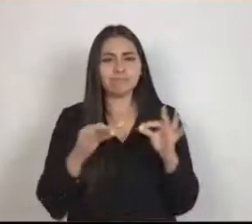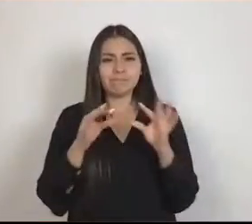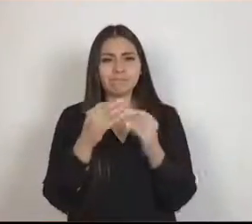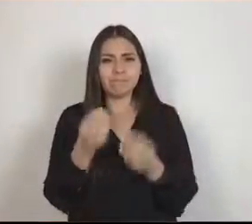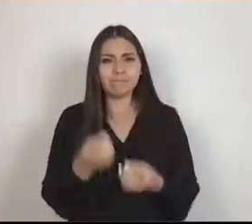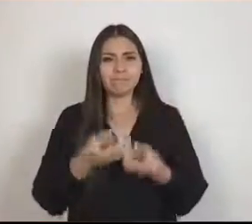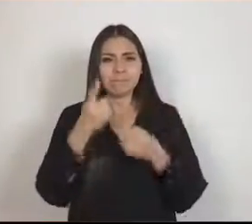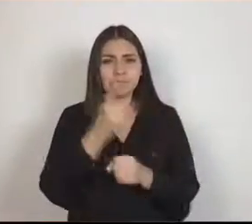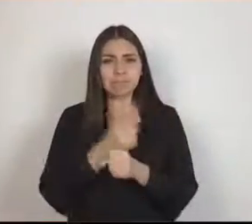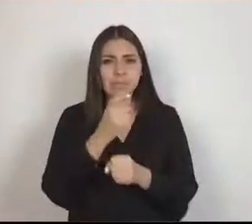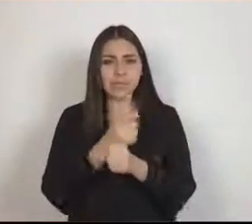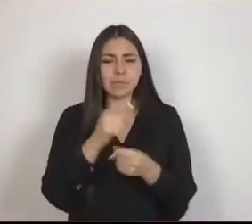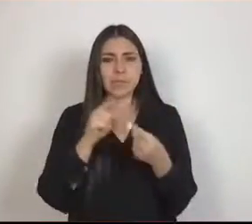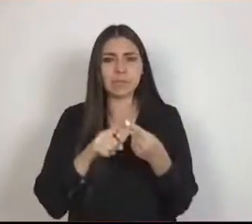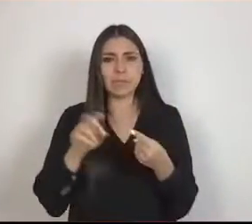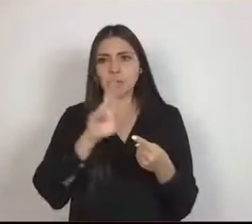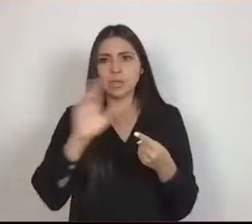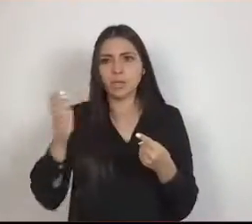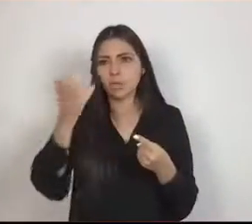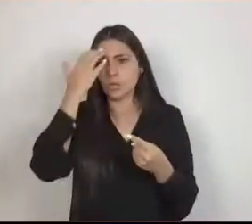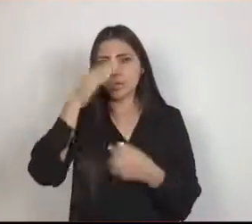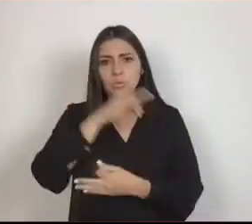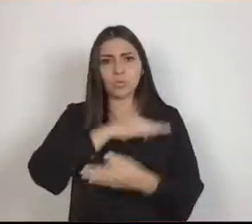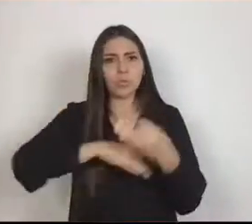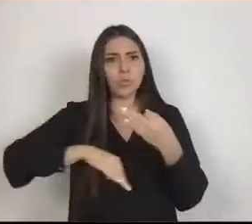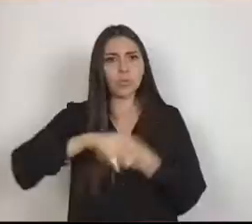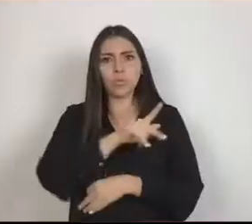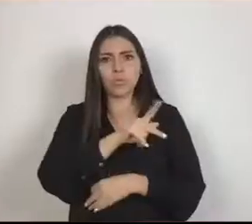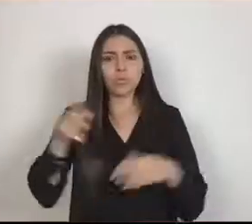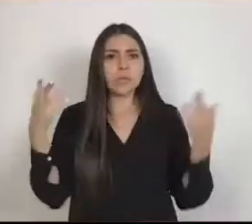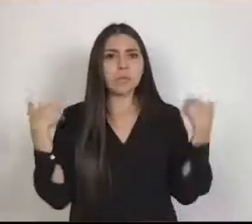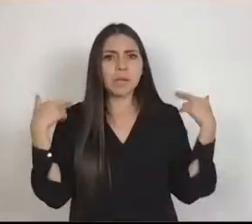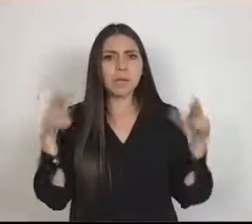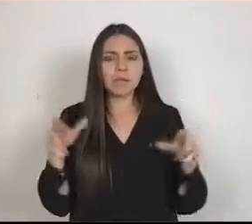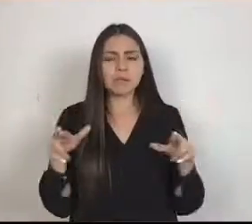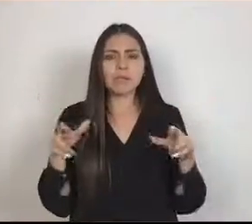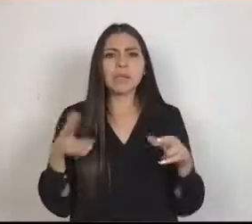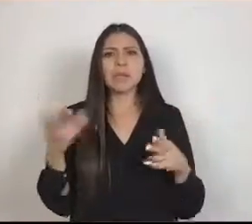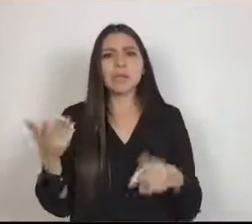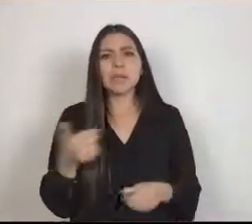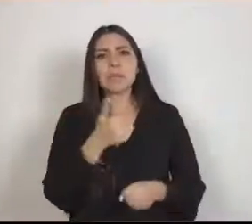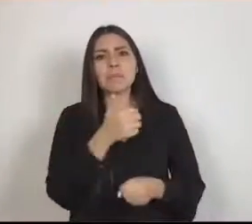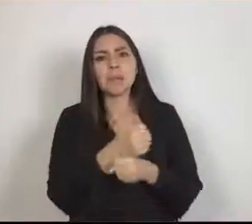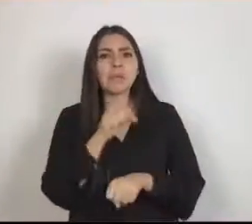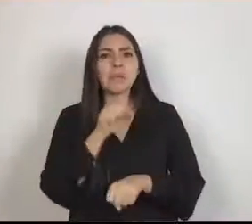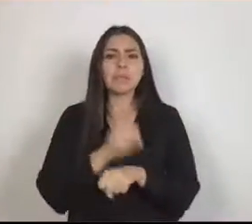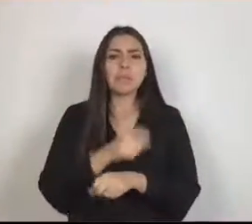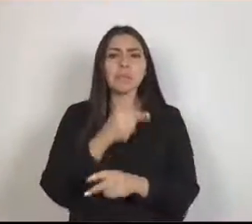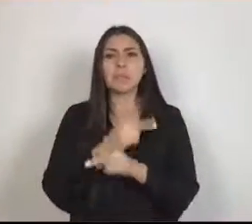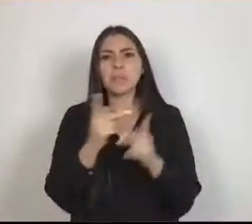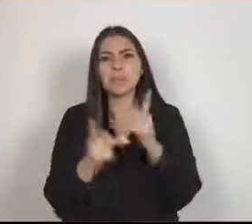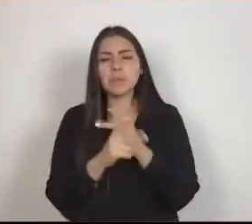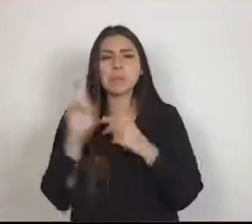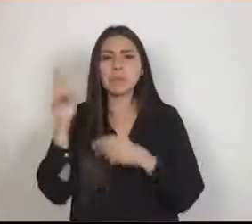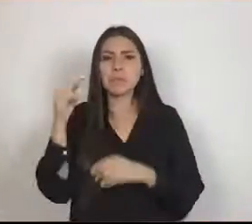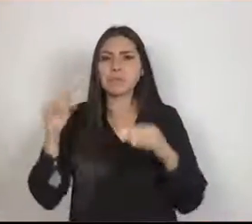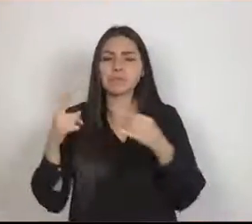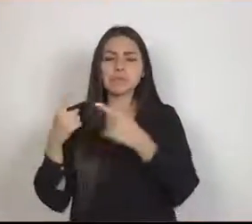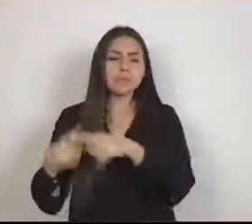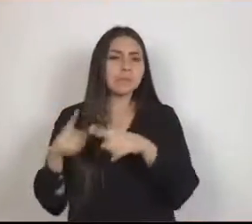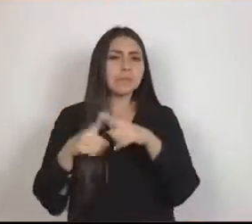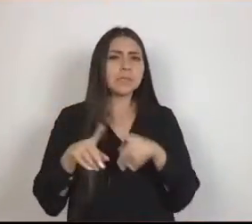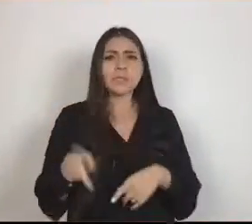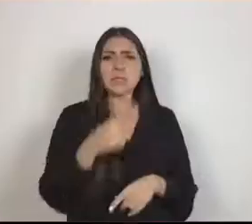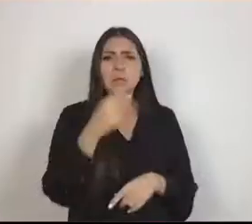reconocimiento a todos los docentes de todos los niveles que, a pesar de las condiciones de salud pública, mantienen